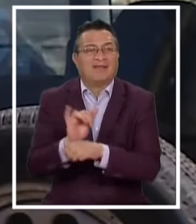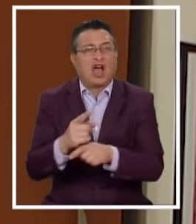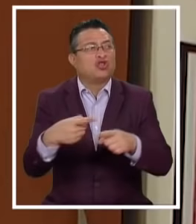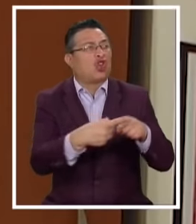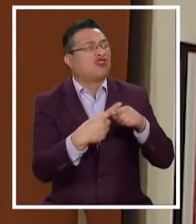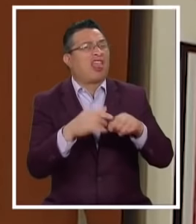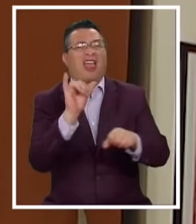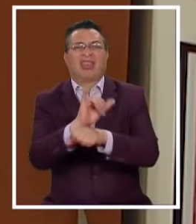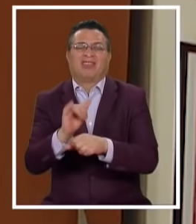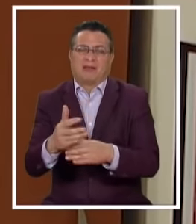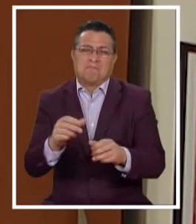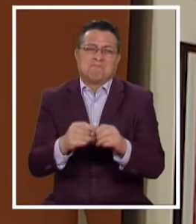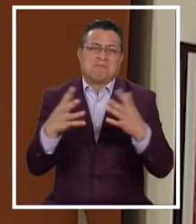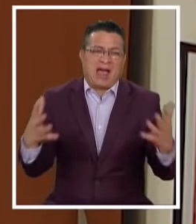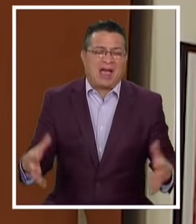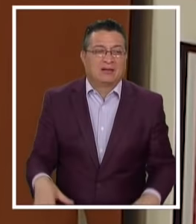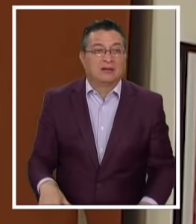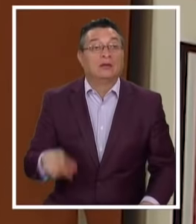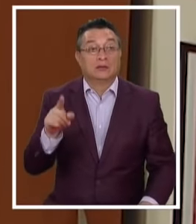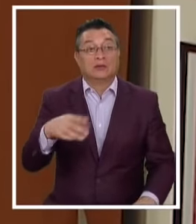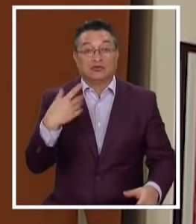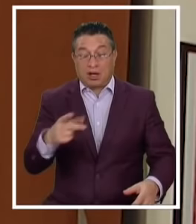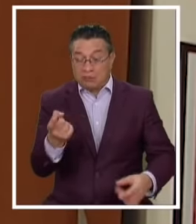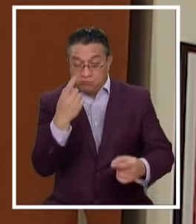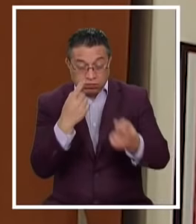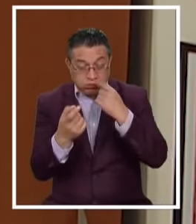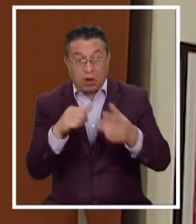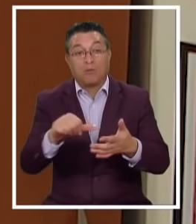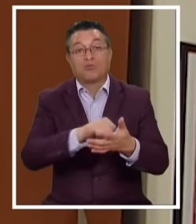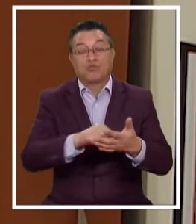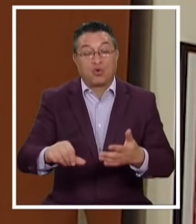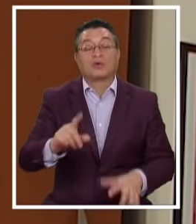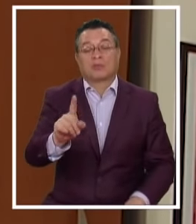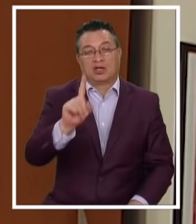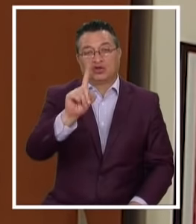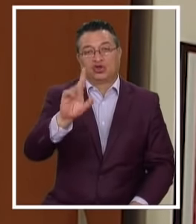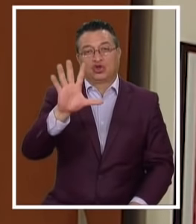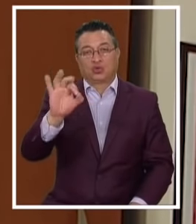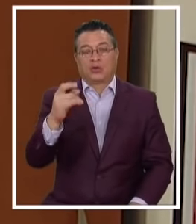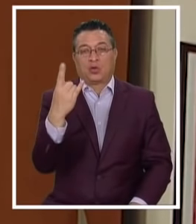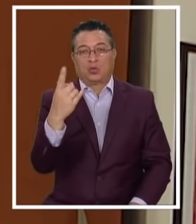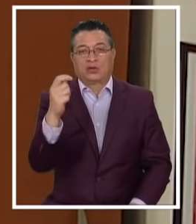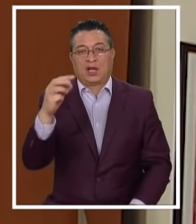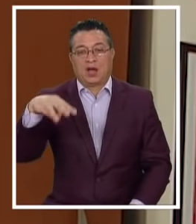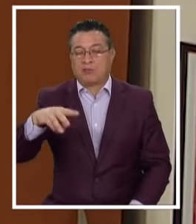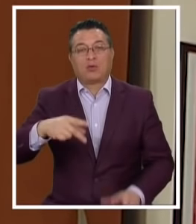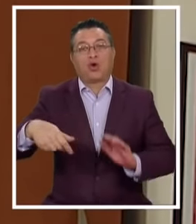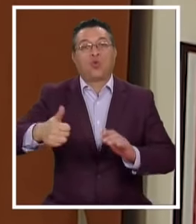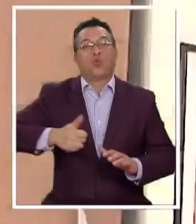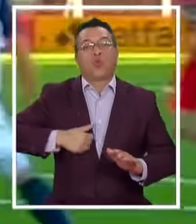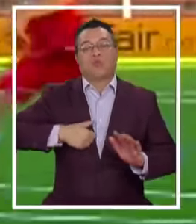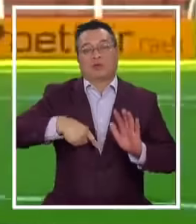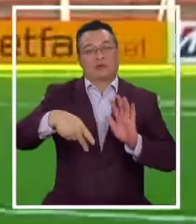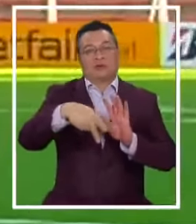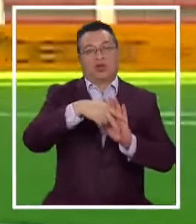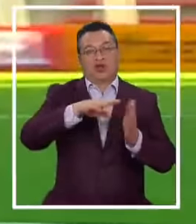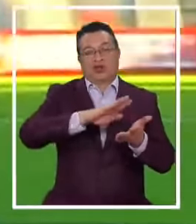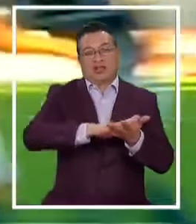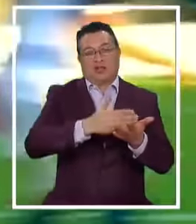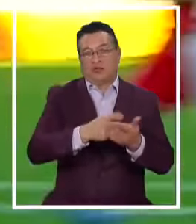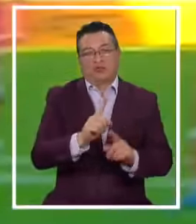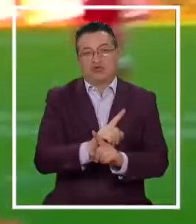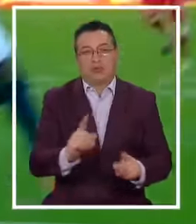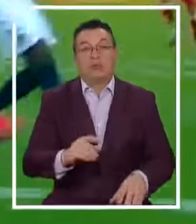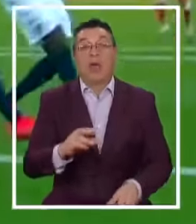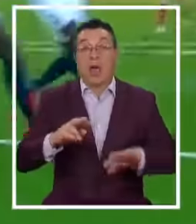sociedad Tras la investigación Epidemiológica Se le aplicó Al club Una multa De 150 Por no cumplir Con la normativa Sanitaria Unión